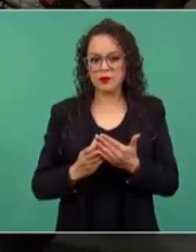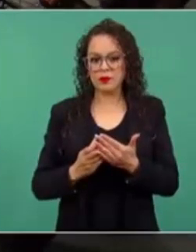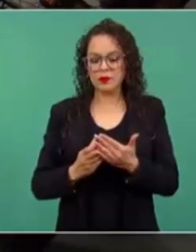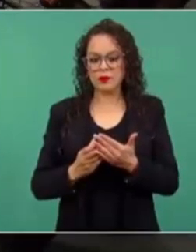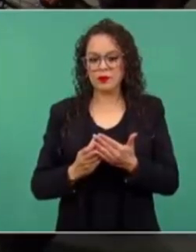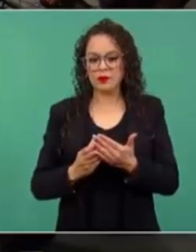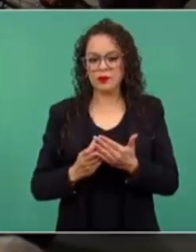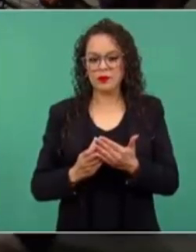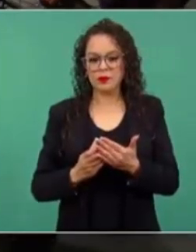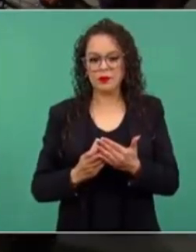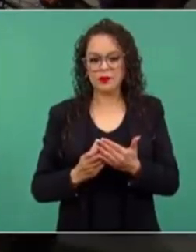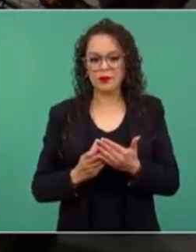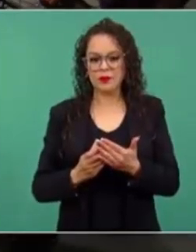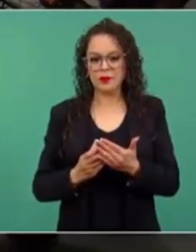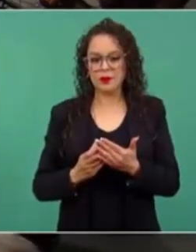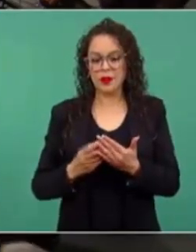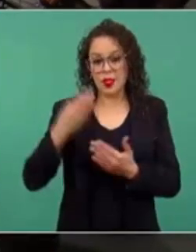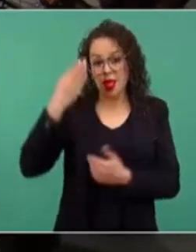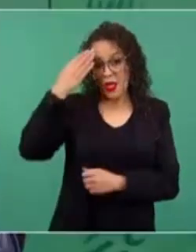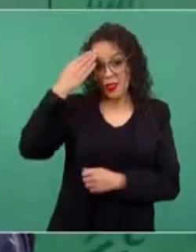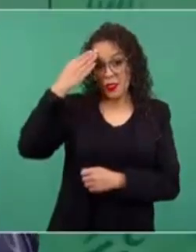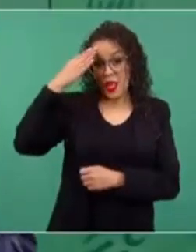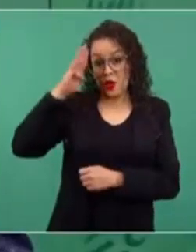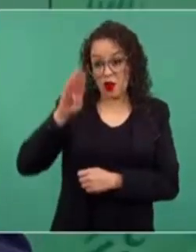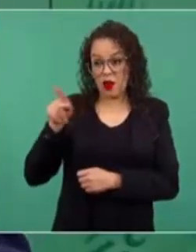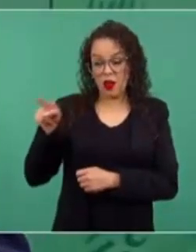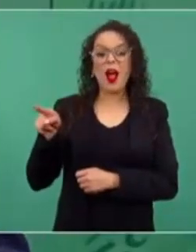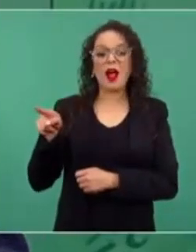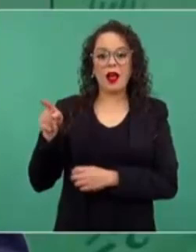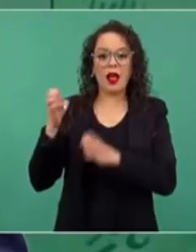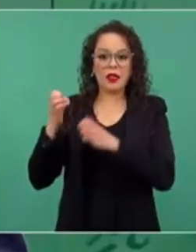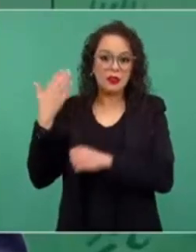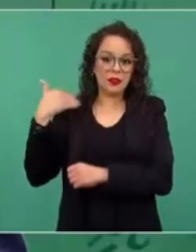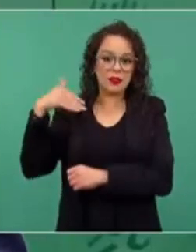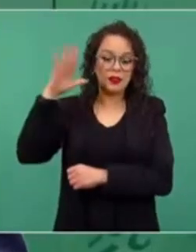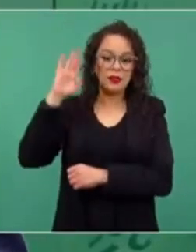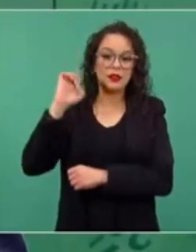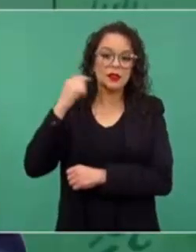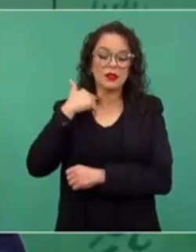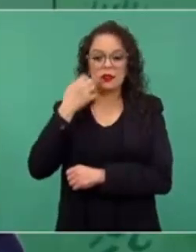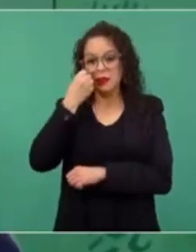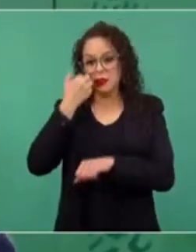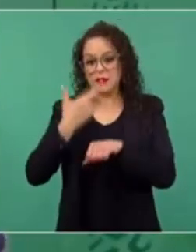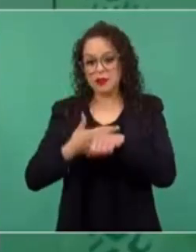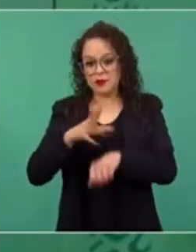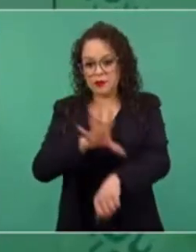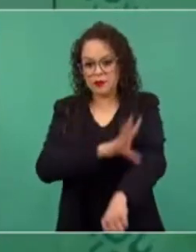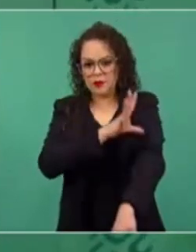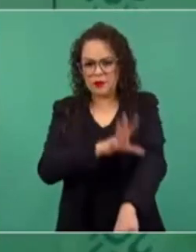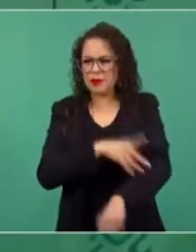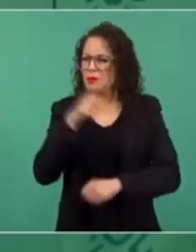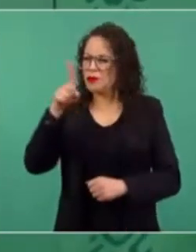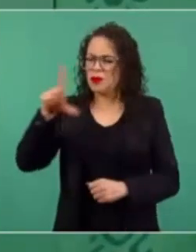de secretaria de Energía del gobierno